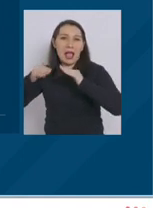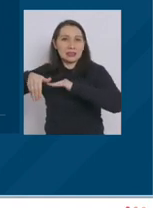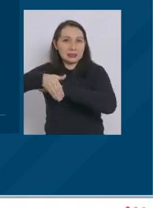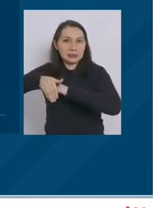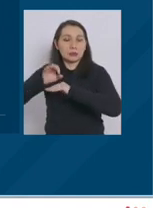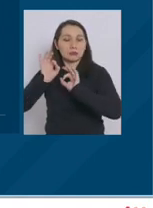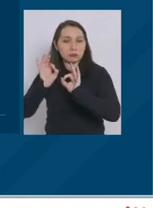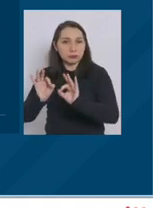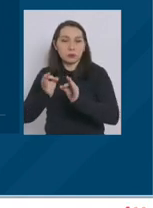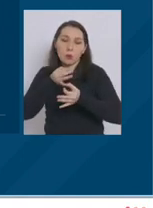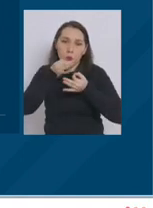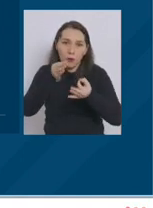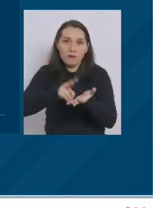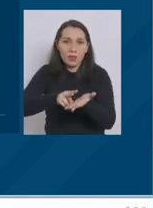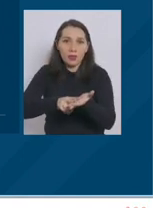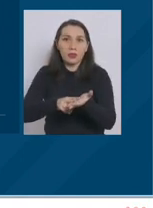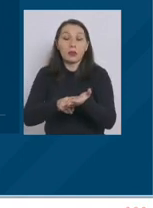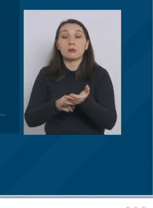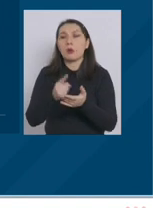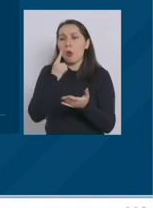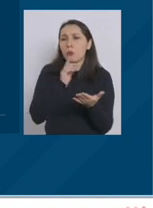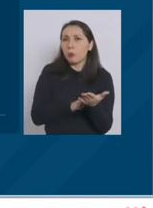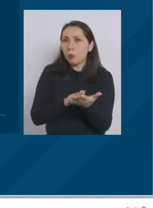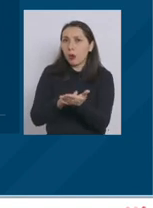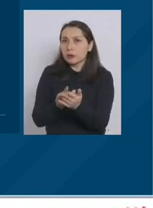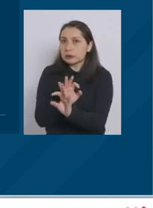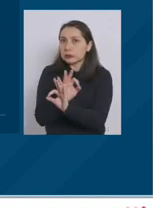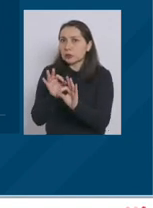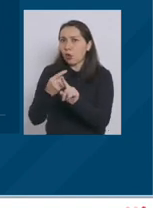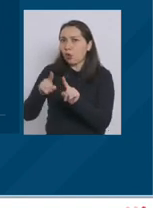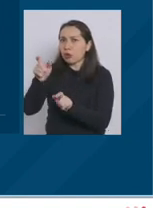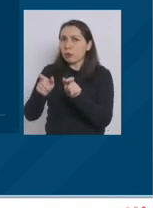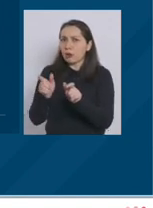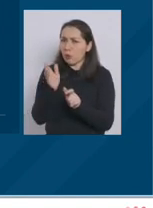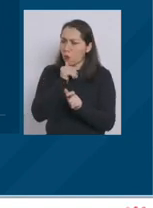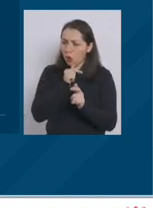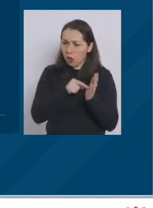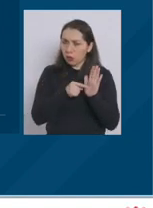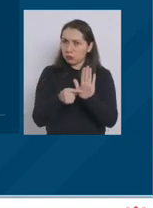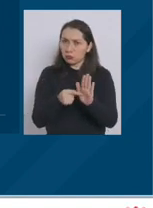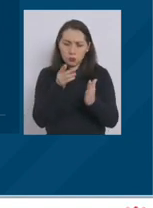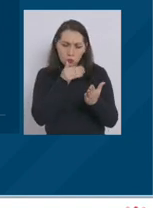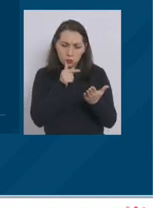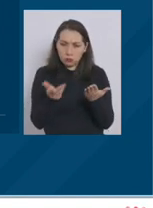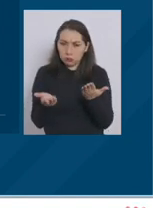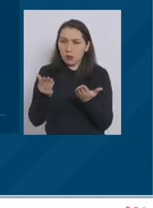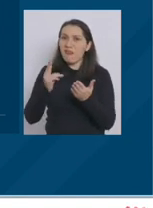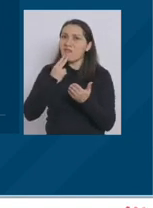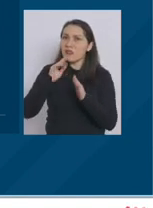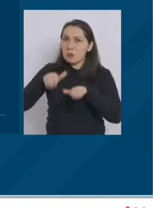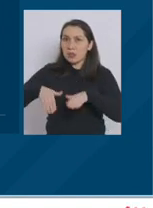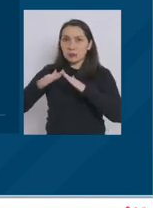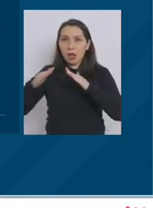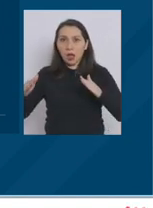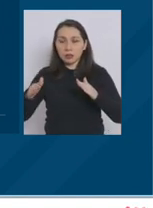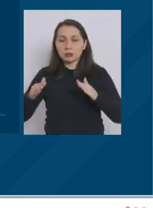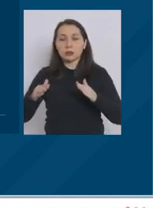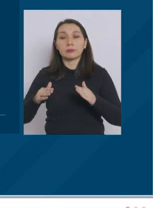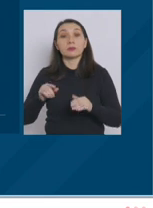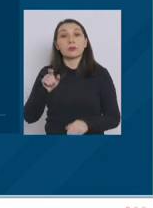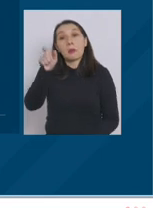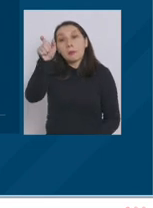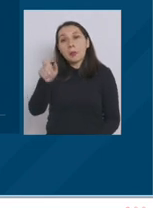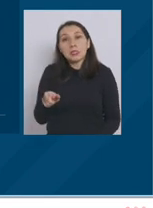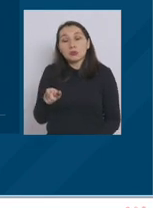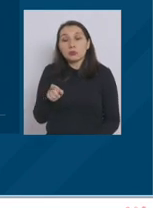Por supuesto que también se verificará verificará que no hayan personas que no han sido declaradas como cohabitantes. Aquella